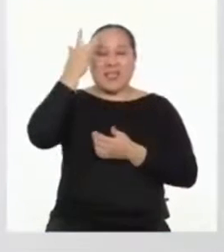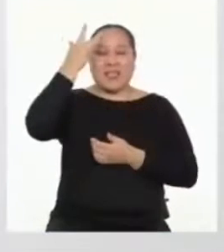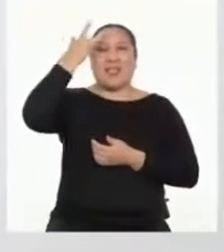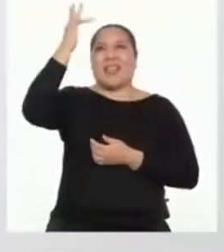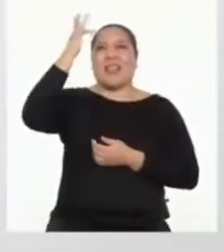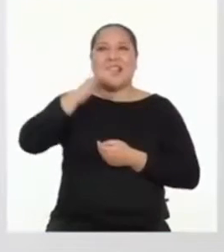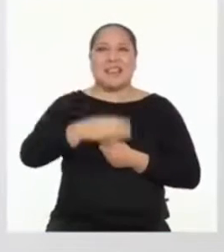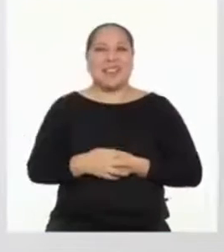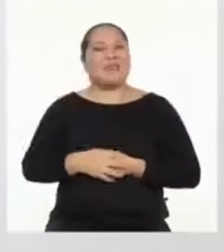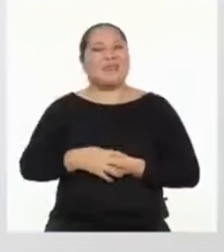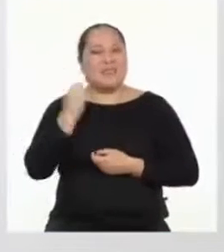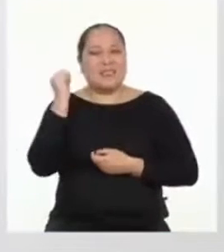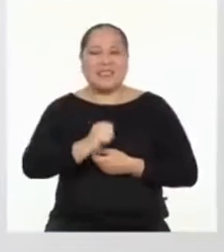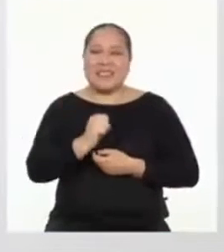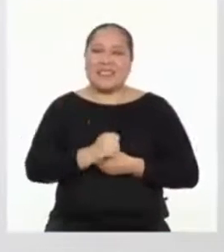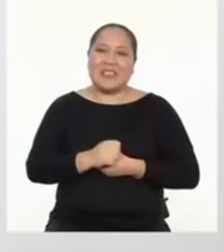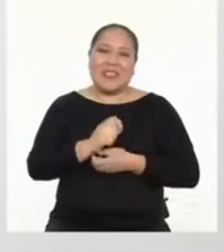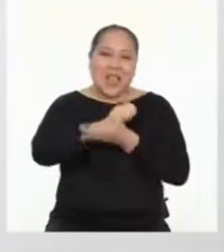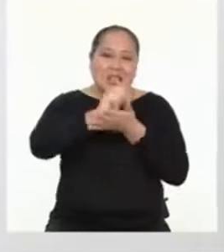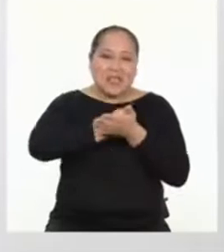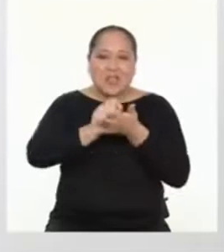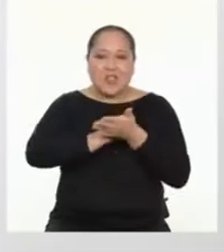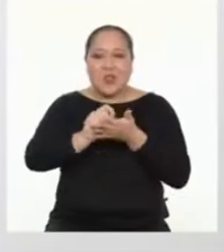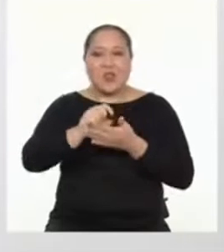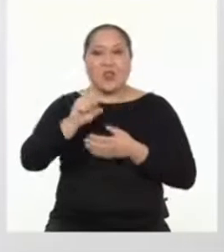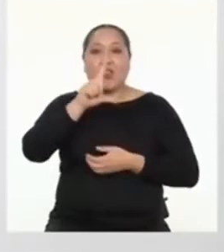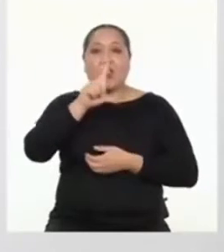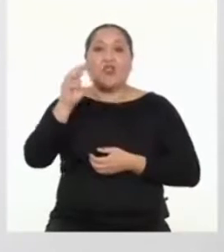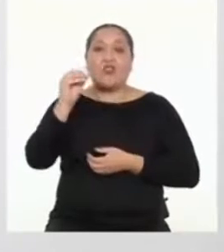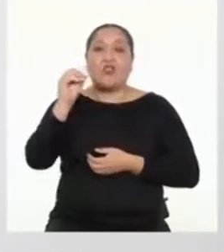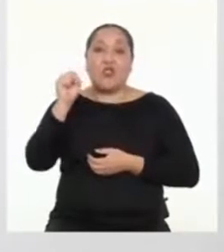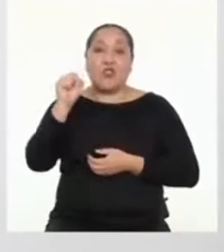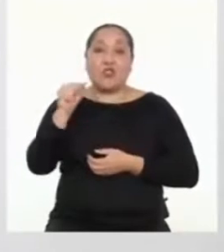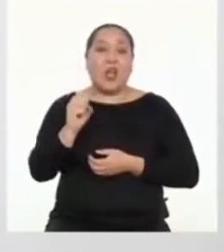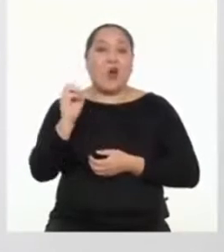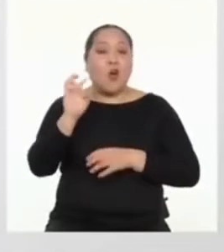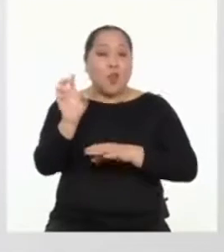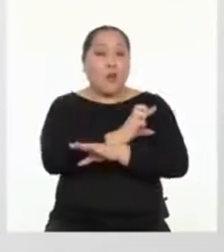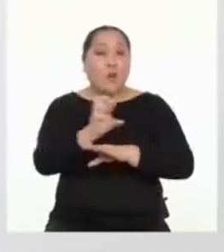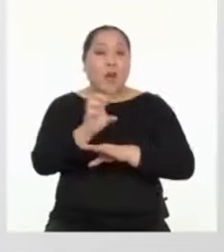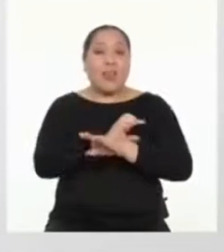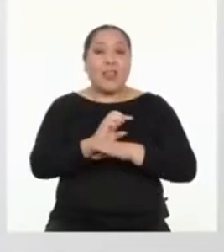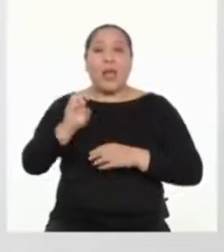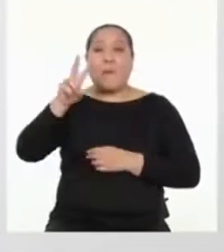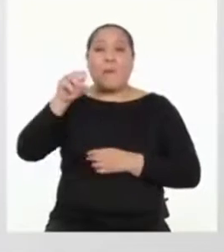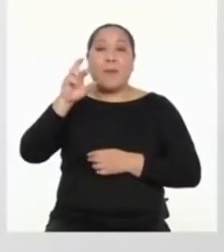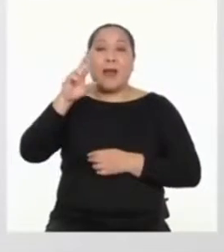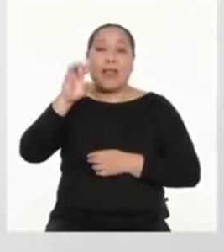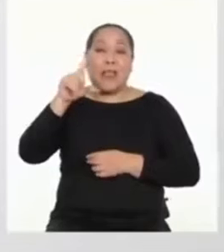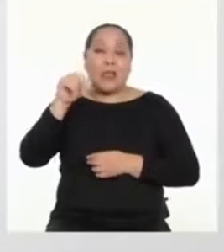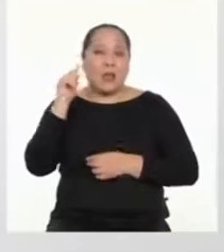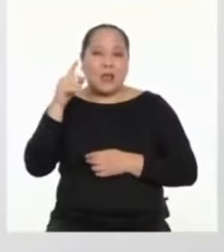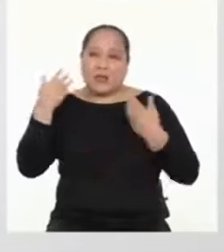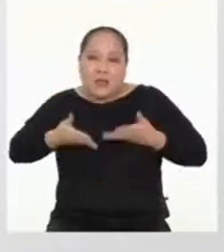Claro que sí. Ni el escritor Mario Vargas Llosa, ni nuestra querida poeta Blanca Varela, nacieron sabiendo escribir.